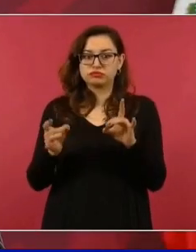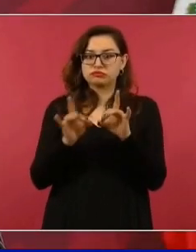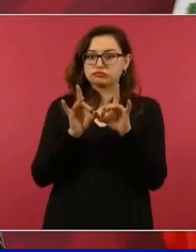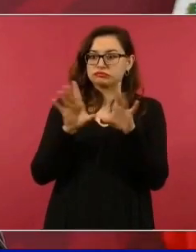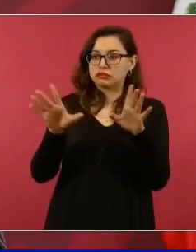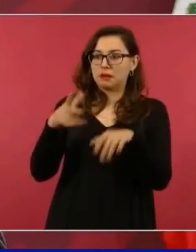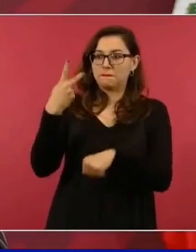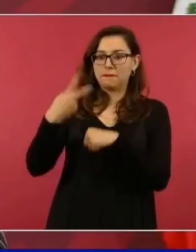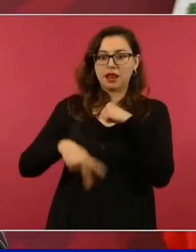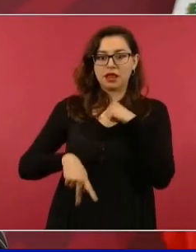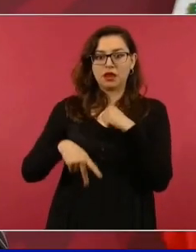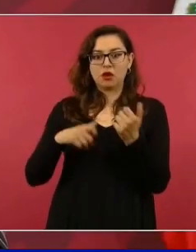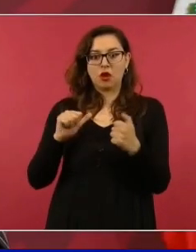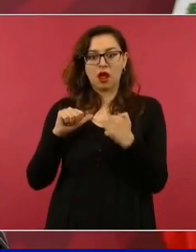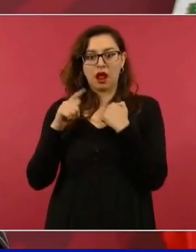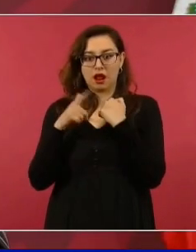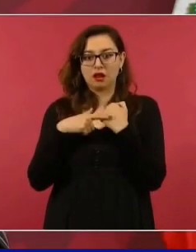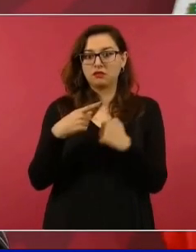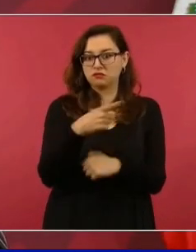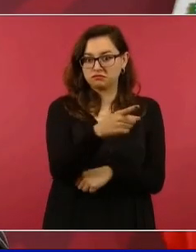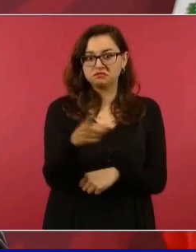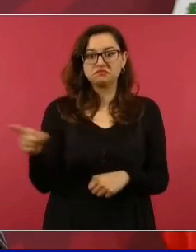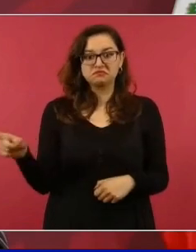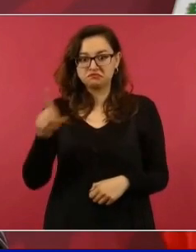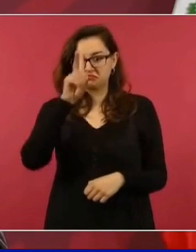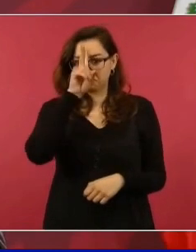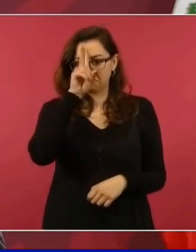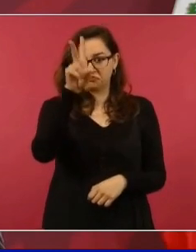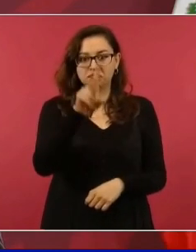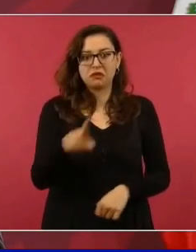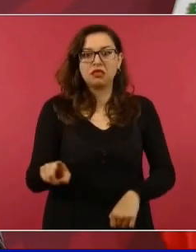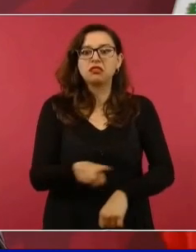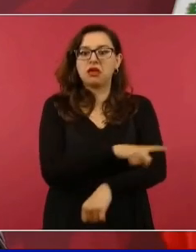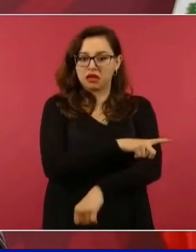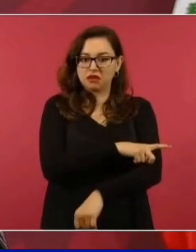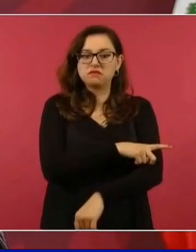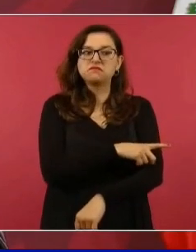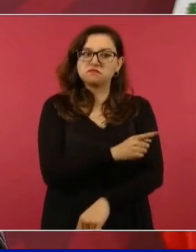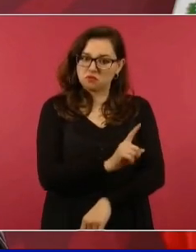mafias, mafias.